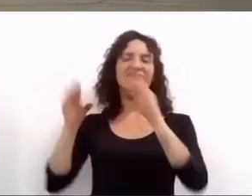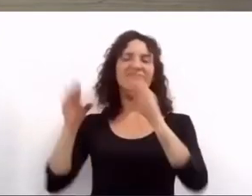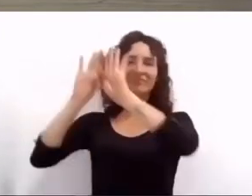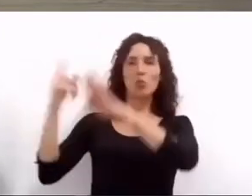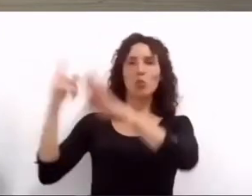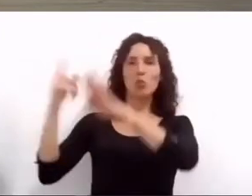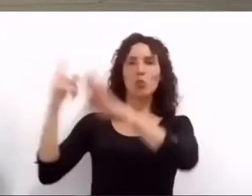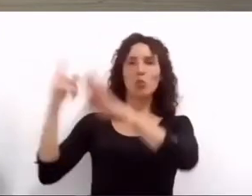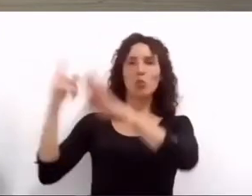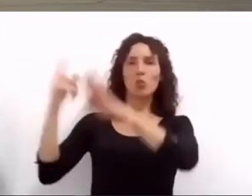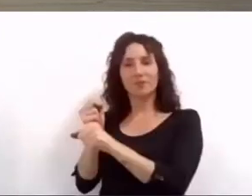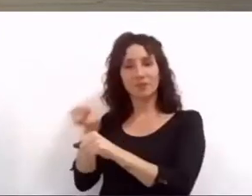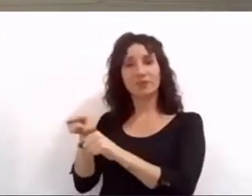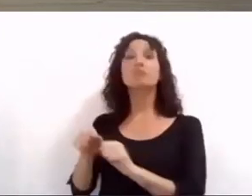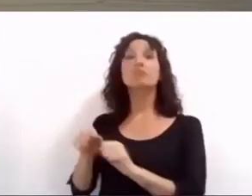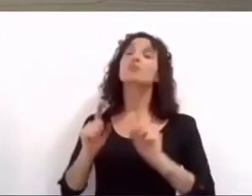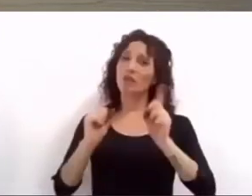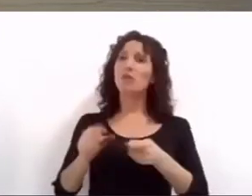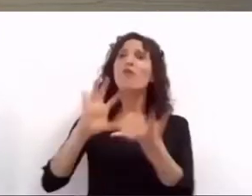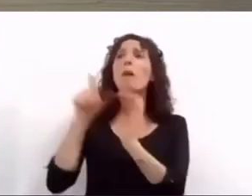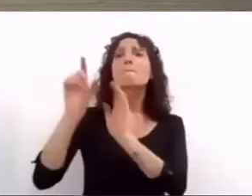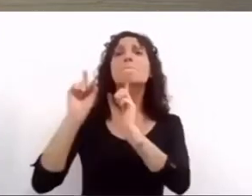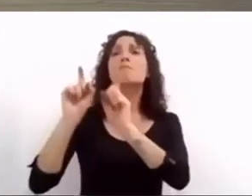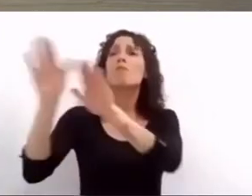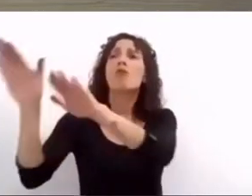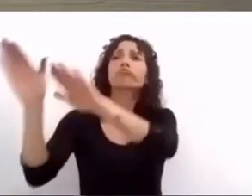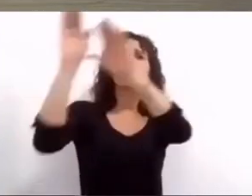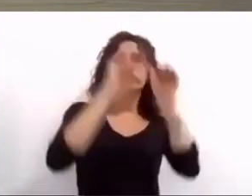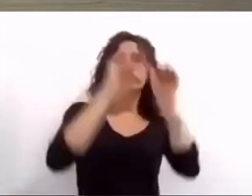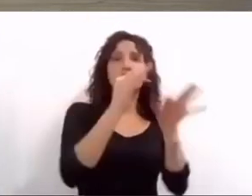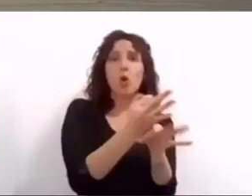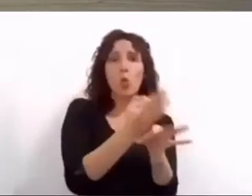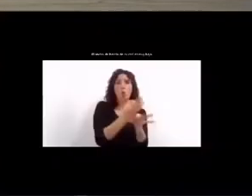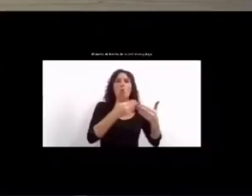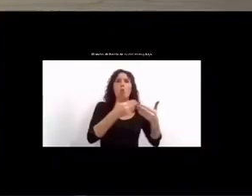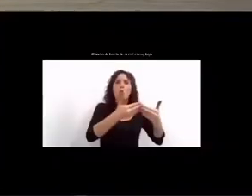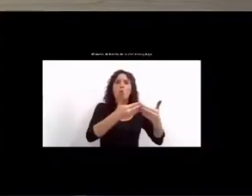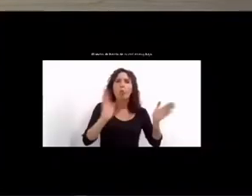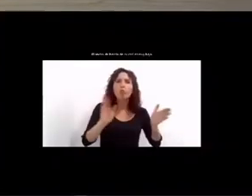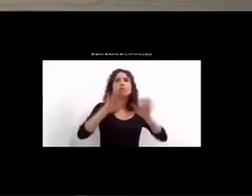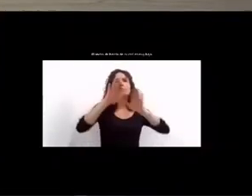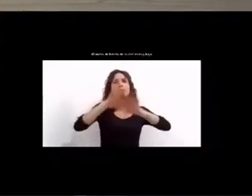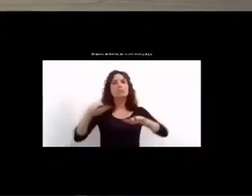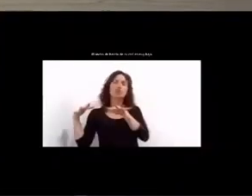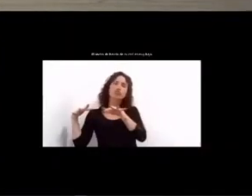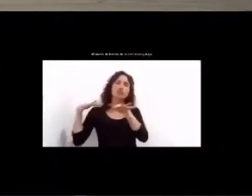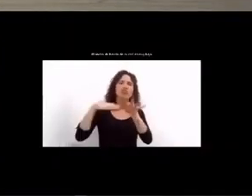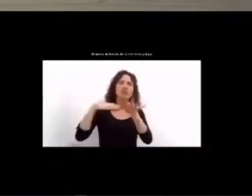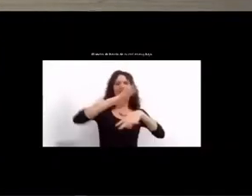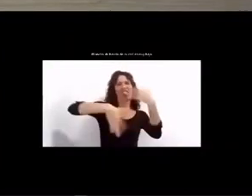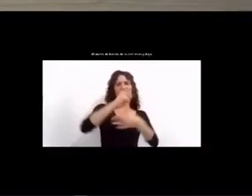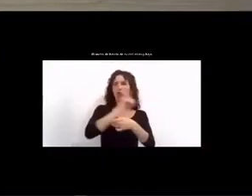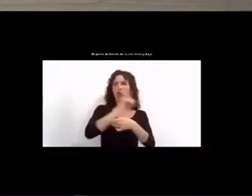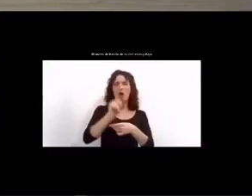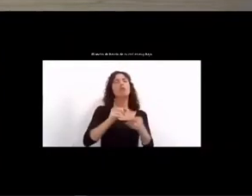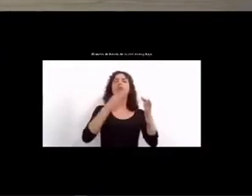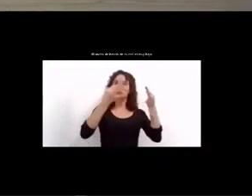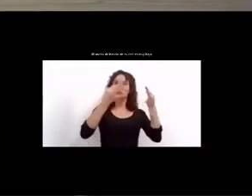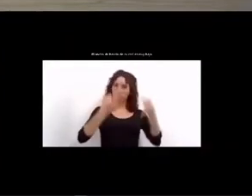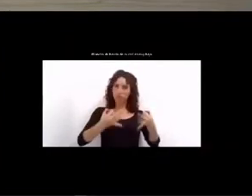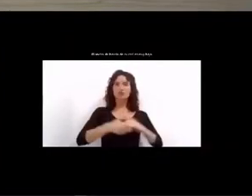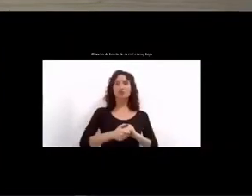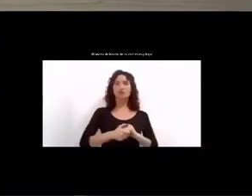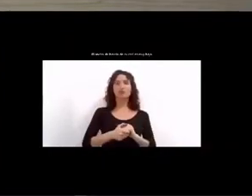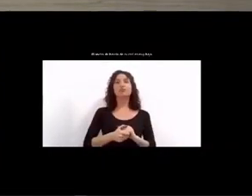aulas segura y ordenada vamos a acompañar ese regreso con controles en las calles para evitar dobles filas